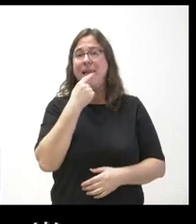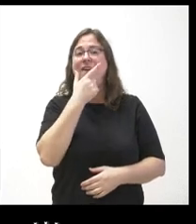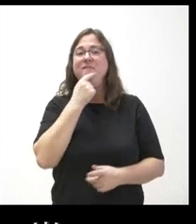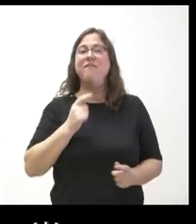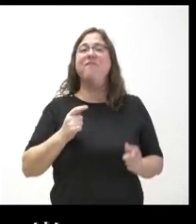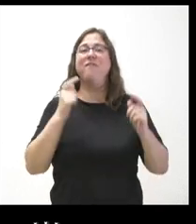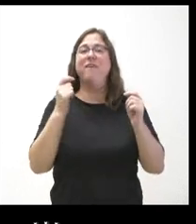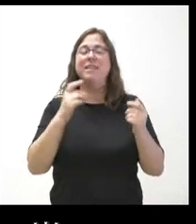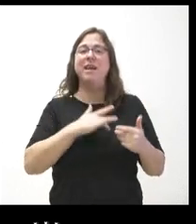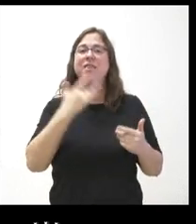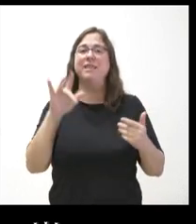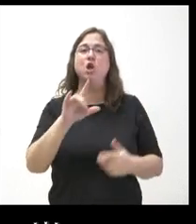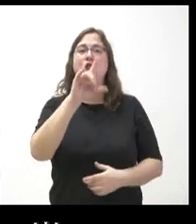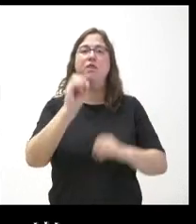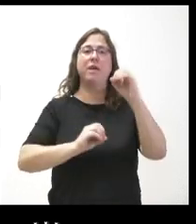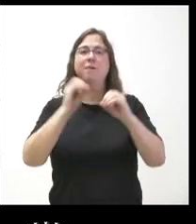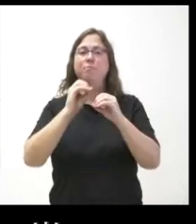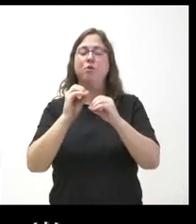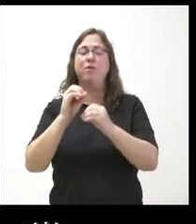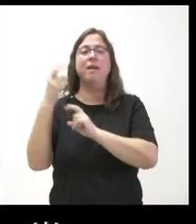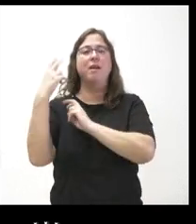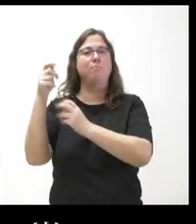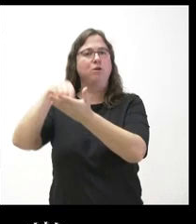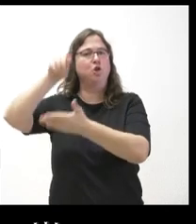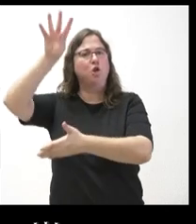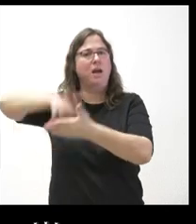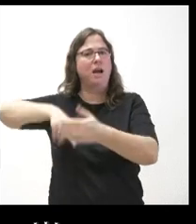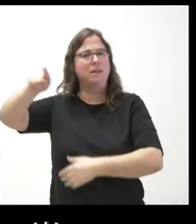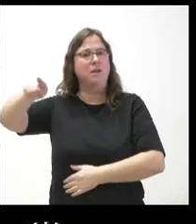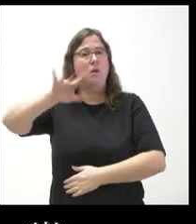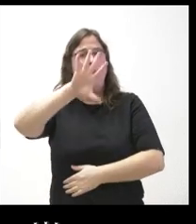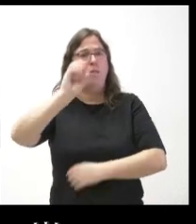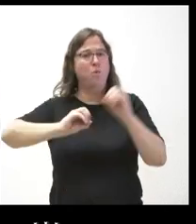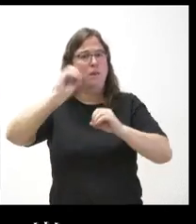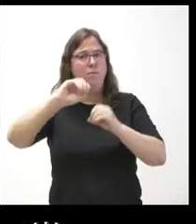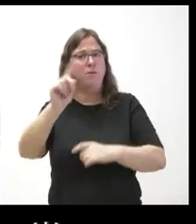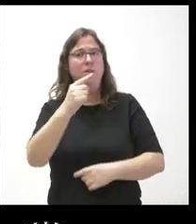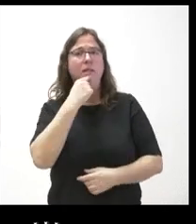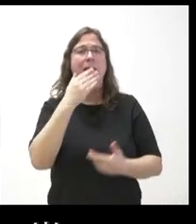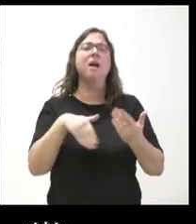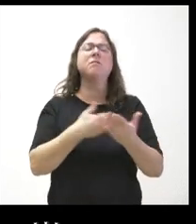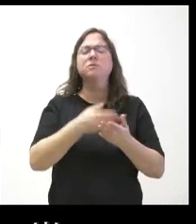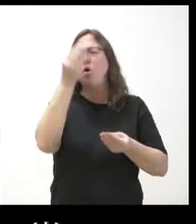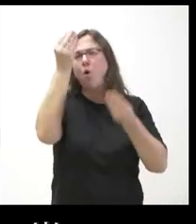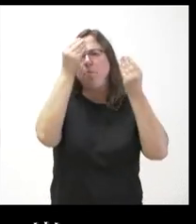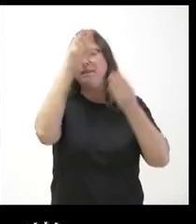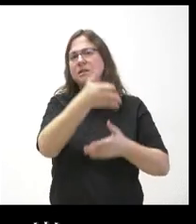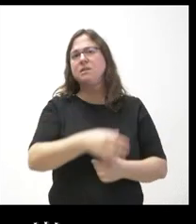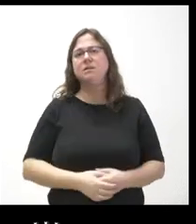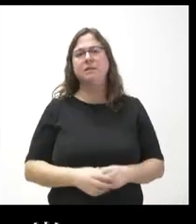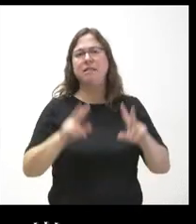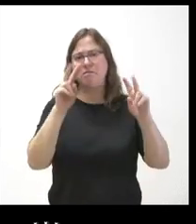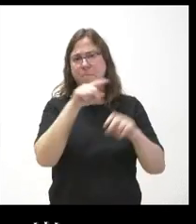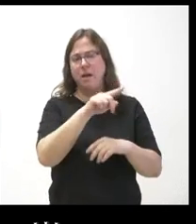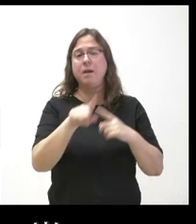cesión del 100% de todos los tributos que se pagan en Cataluña, no del 50% como hasta ahora, no sé qué valoración hace de